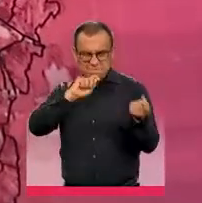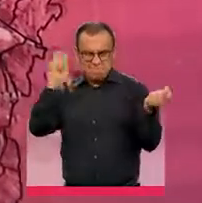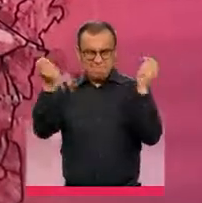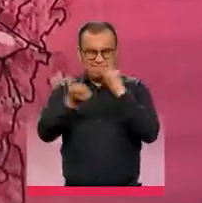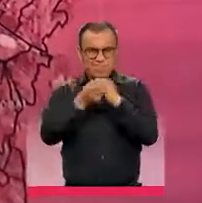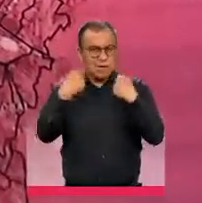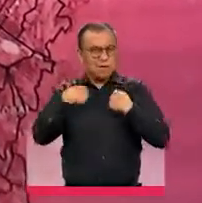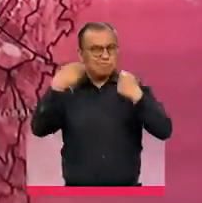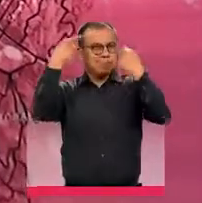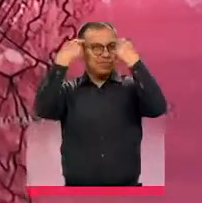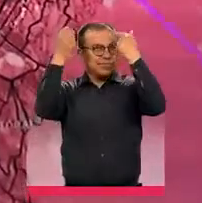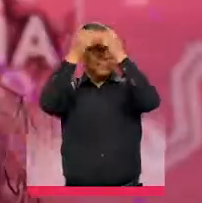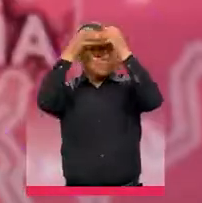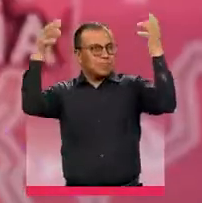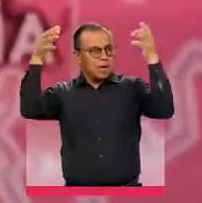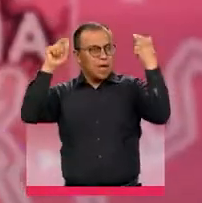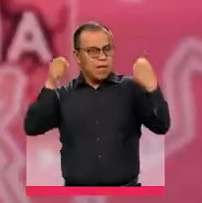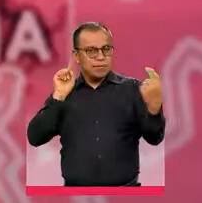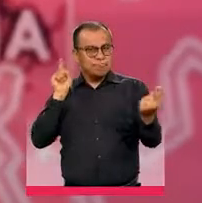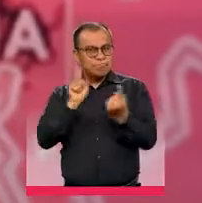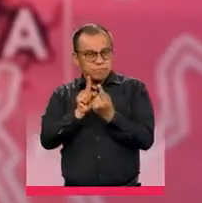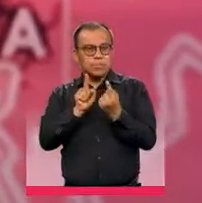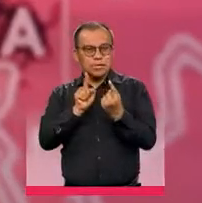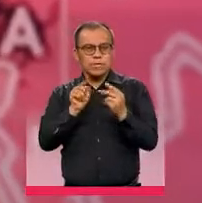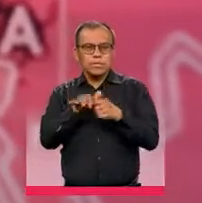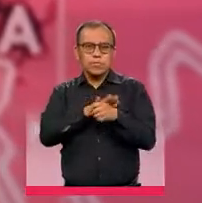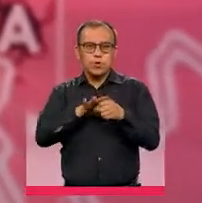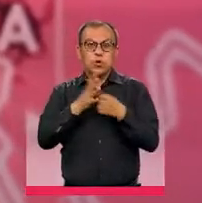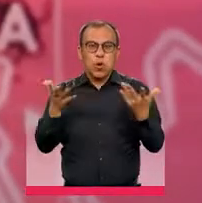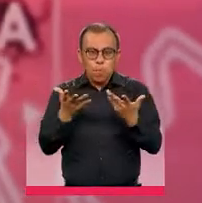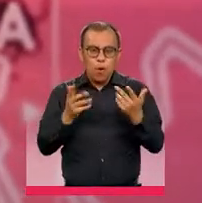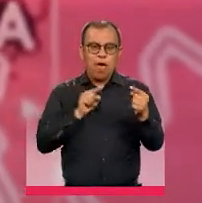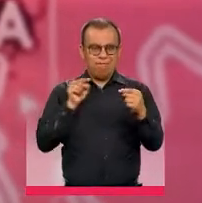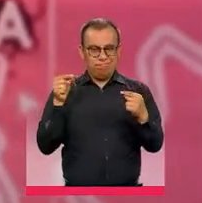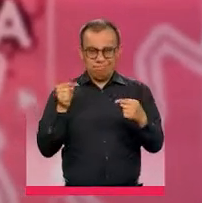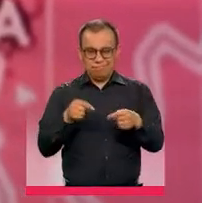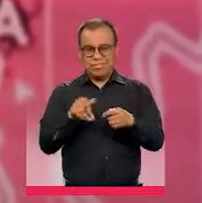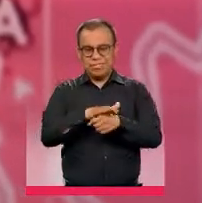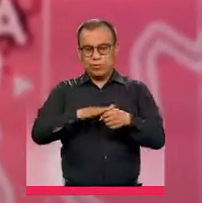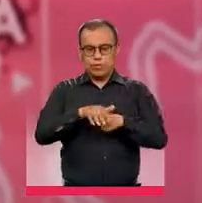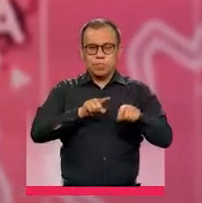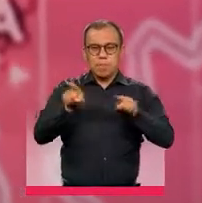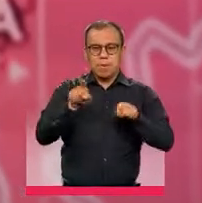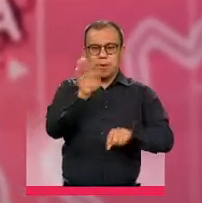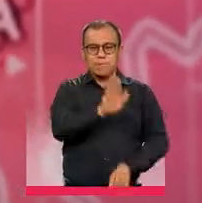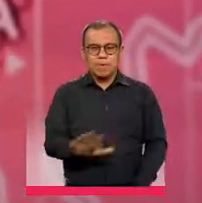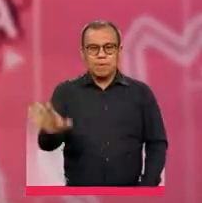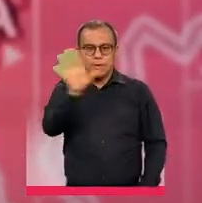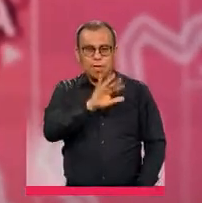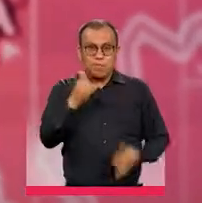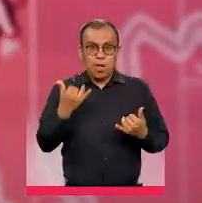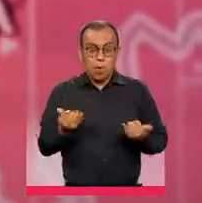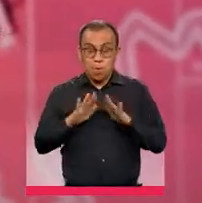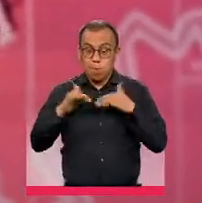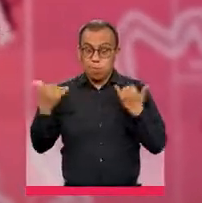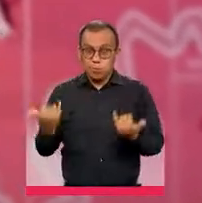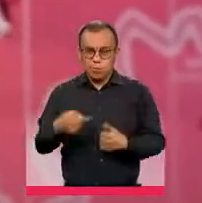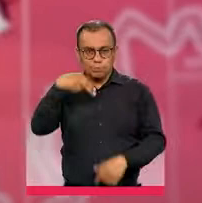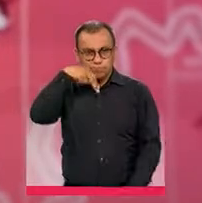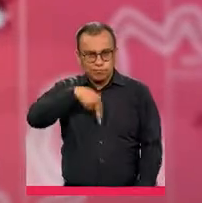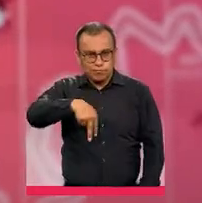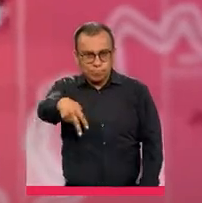alimentan las diferencias y los enfrentamientos tanto en las regiones afectadas por la violencia como en los hechos de la vida cotidiana.